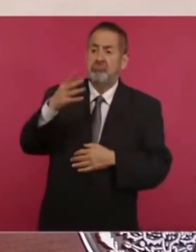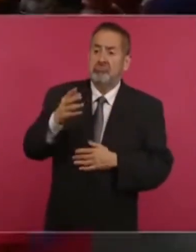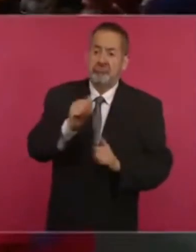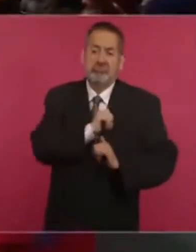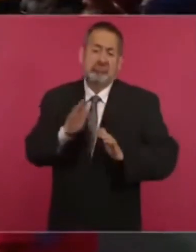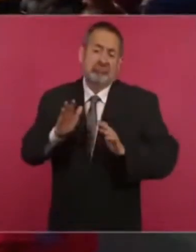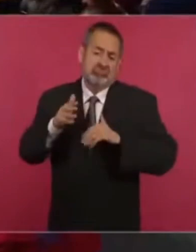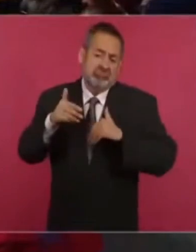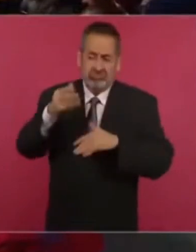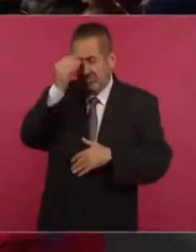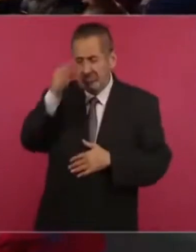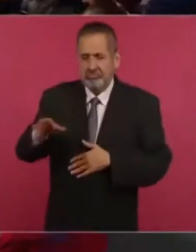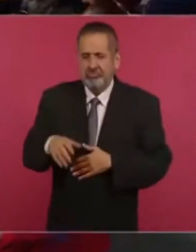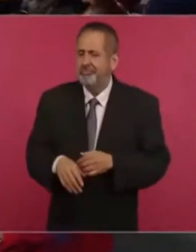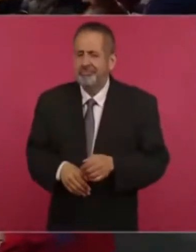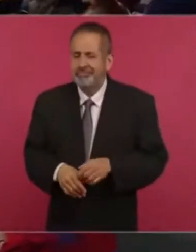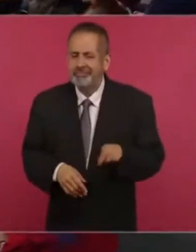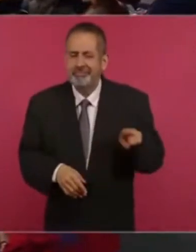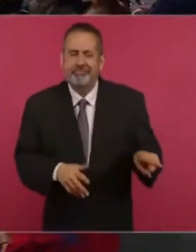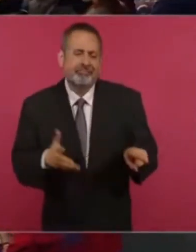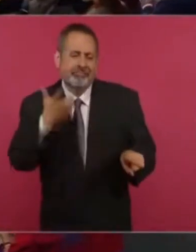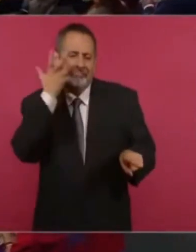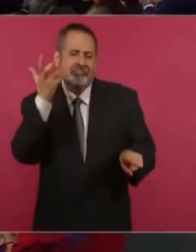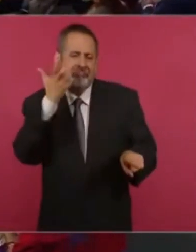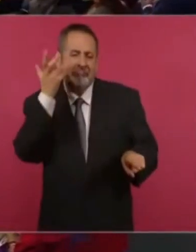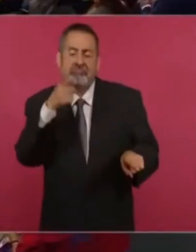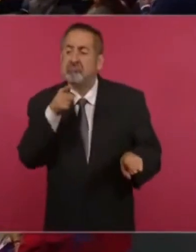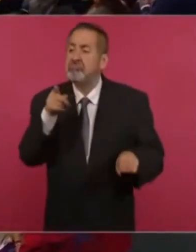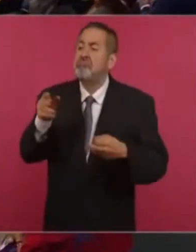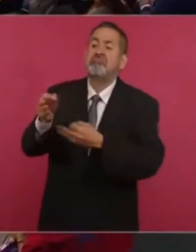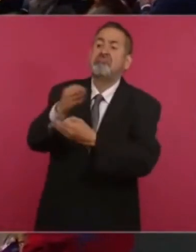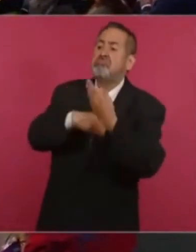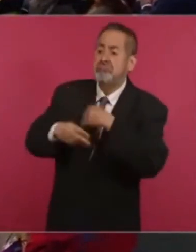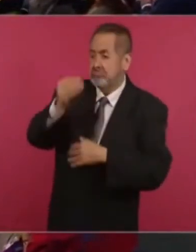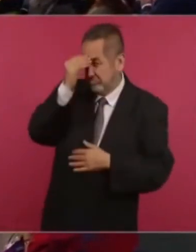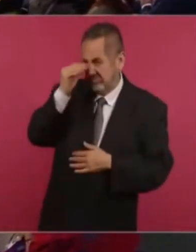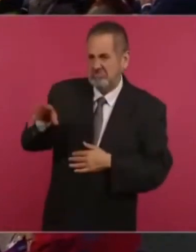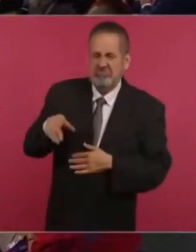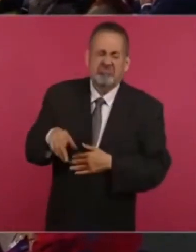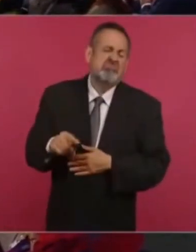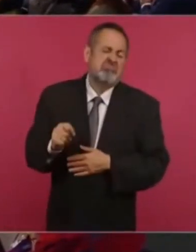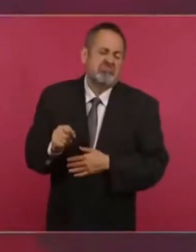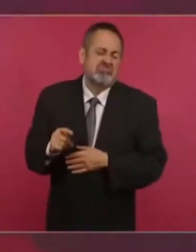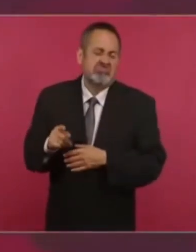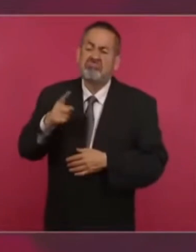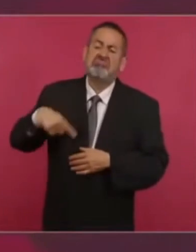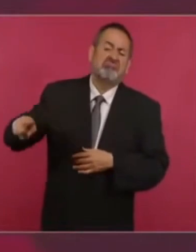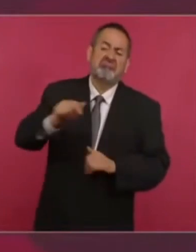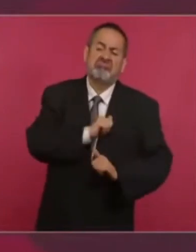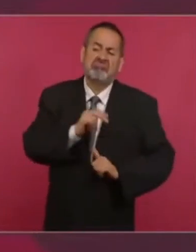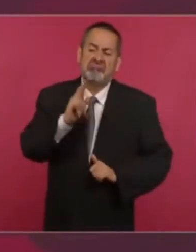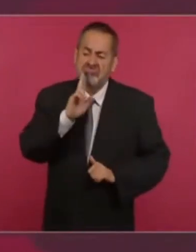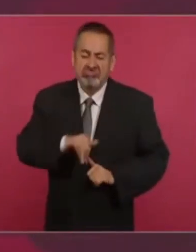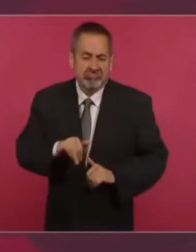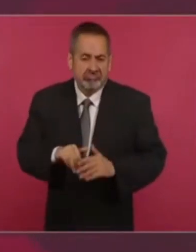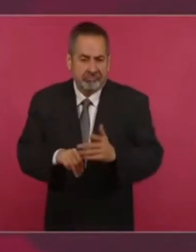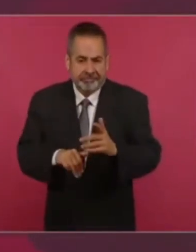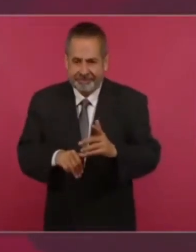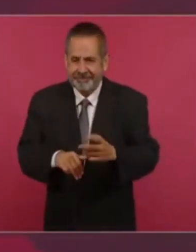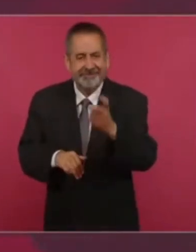decir algunos elementos, ese fue el error que se cometió y por eso sí